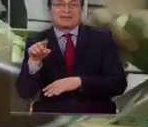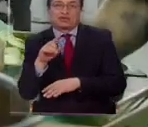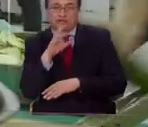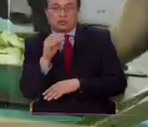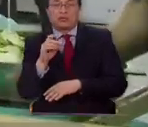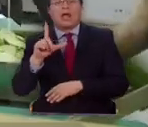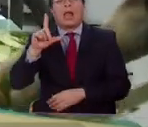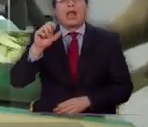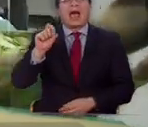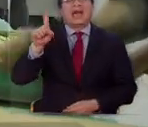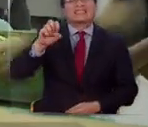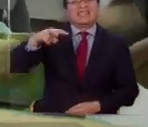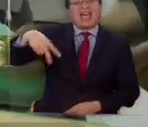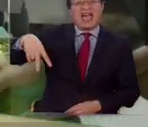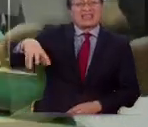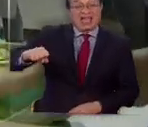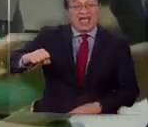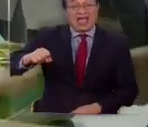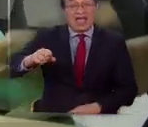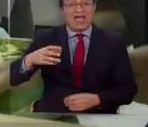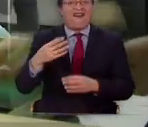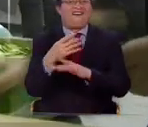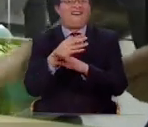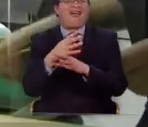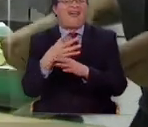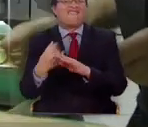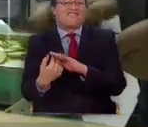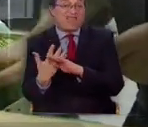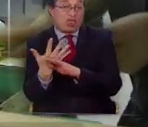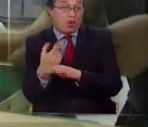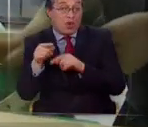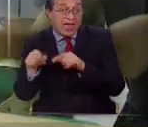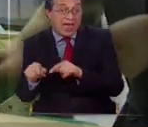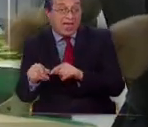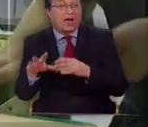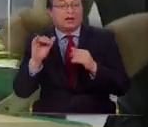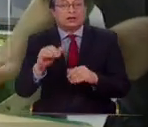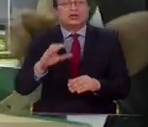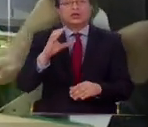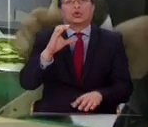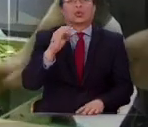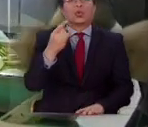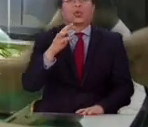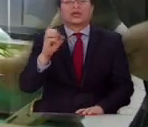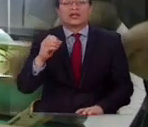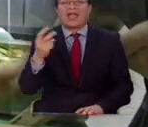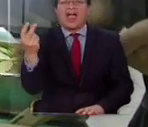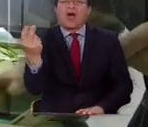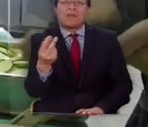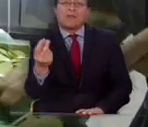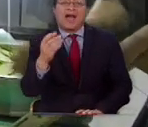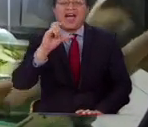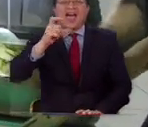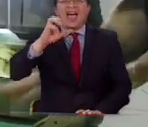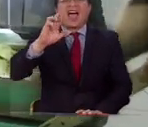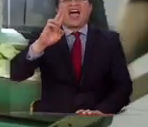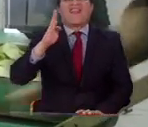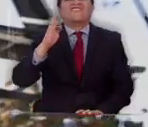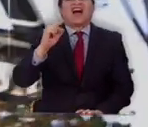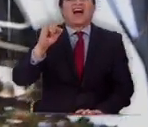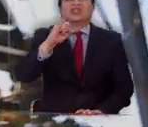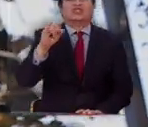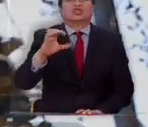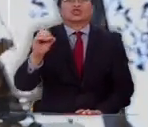a hacer una lasaña vegetariana y vamos a hacer un curry de garbanzos con vegetales y acompañados.